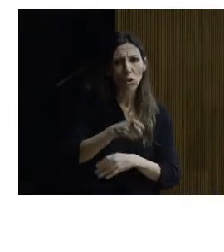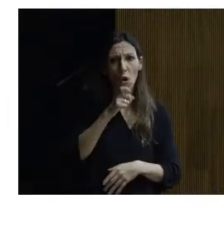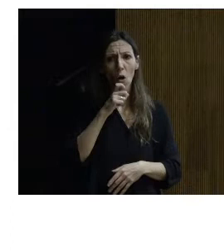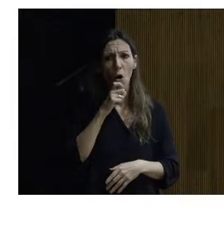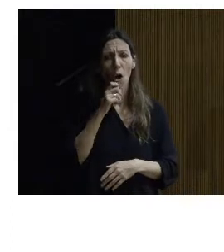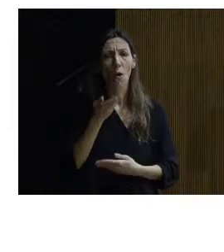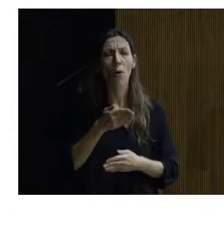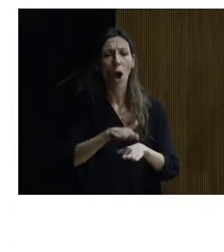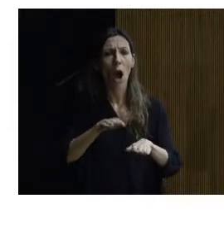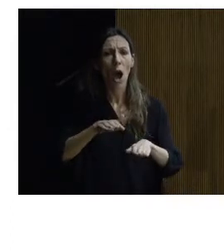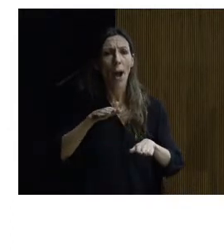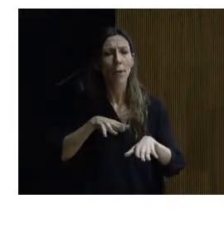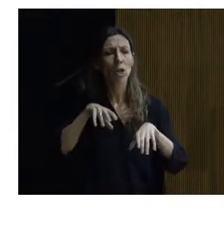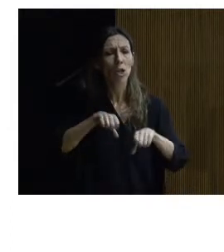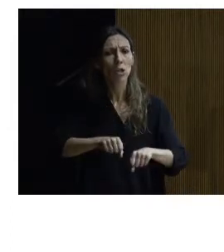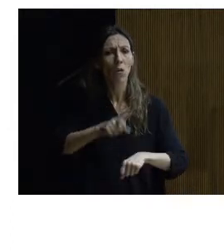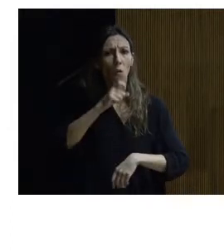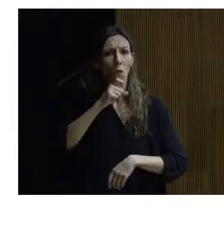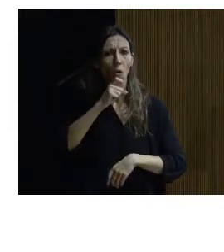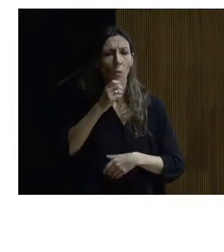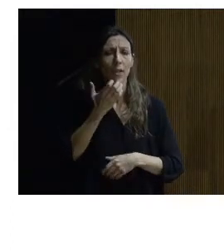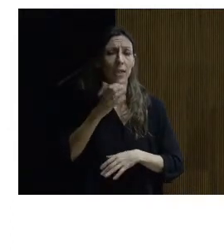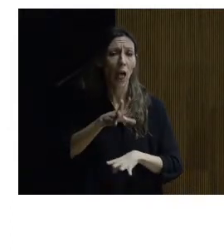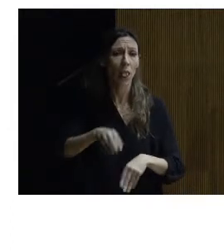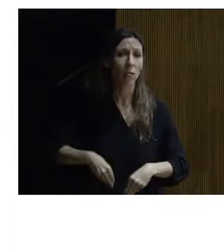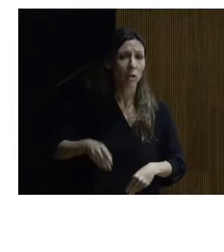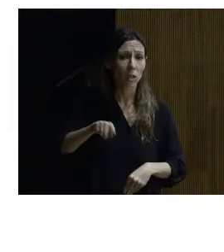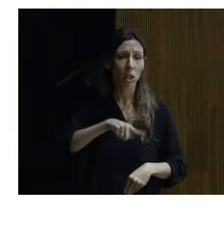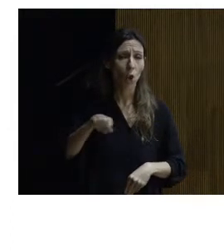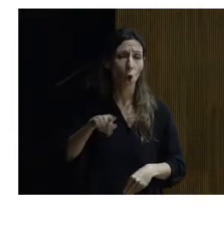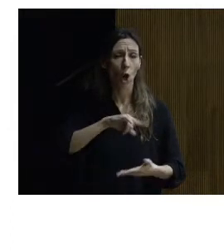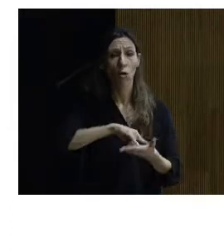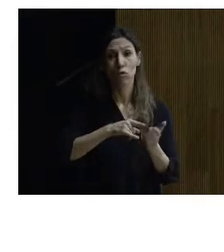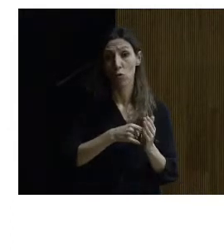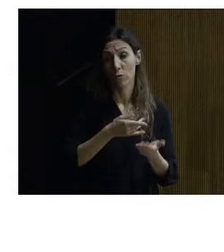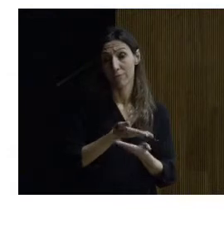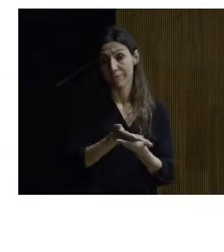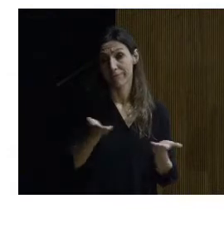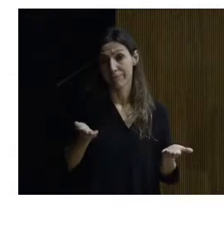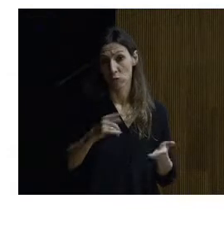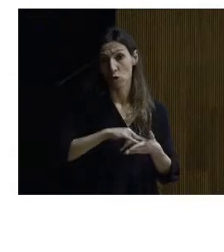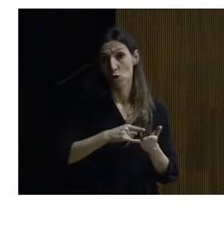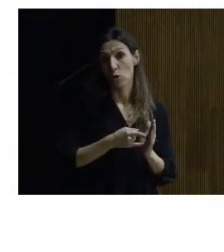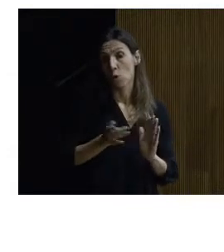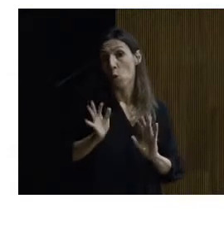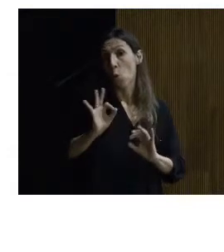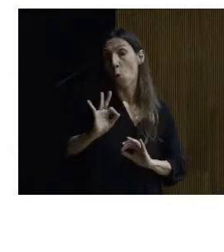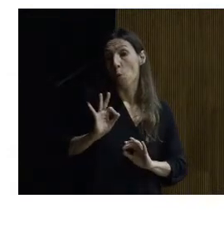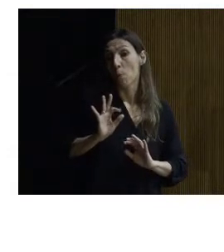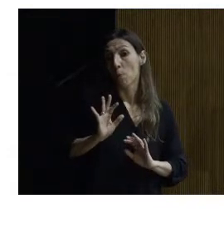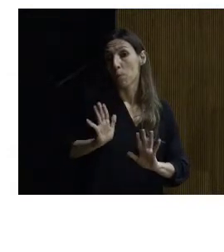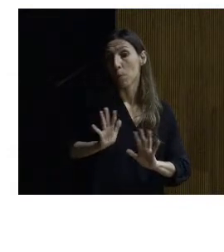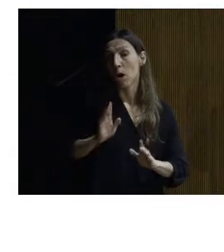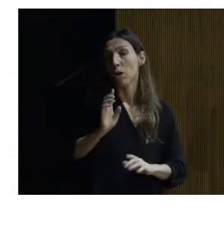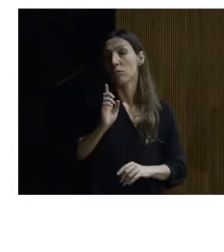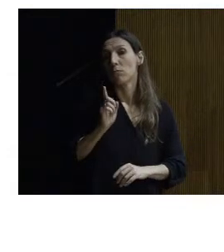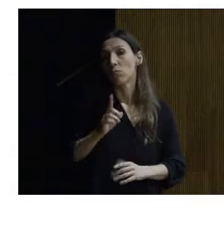plazas de aparcamiento reservado si es admisible o no pues este tipo de soluciones más que las soluciones en sí pues bueno os comento un poco el discurso cómo se